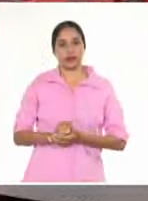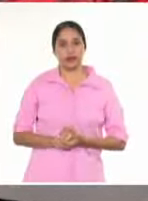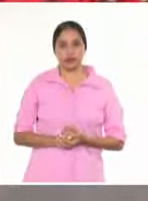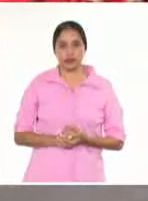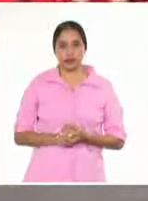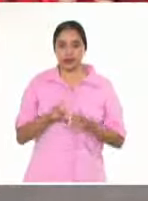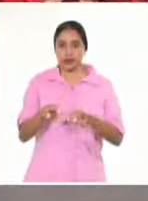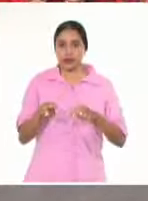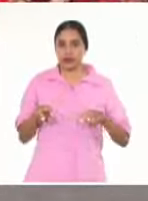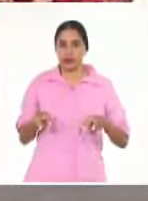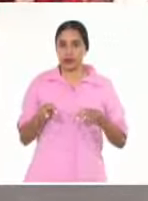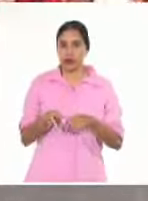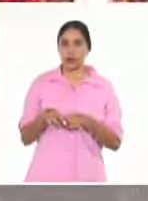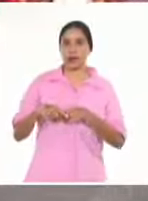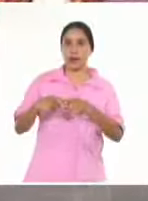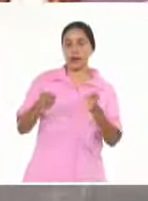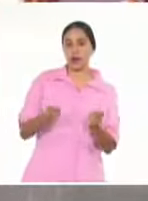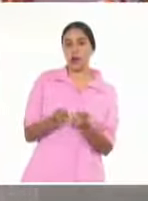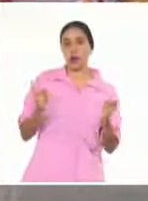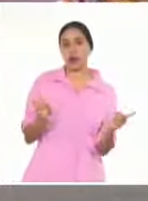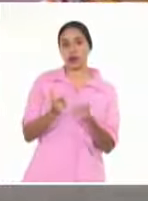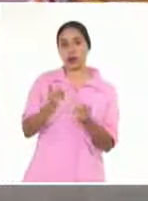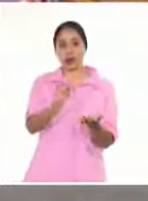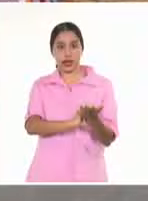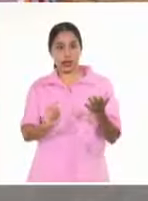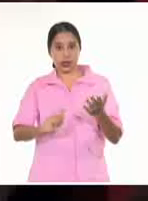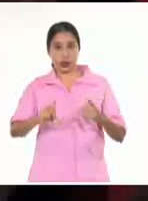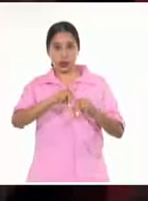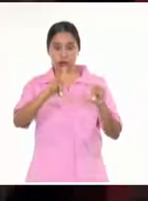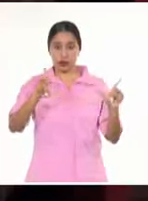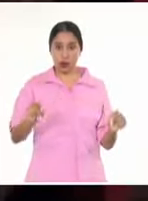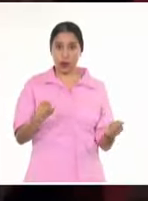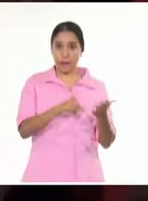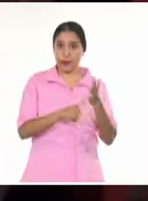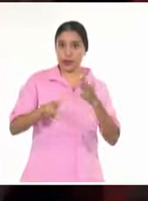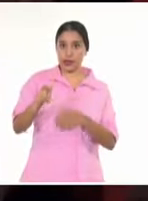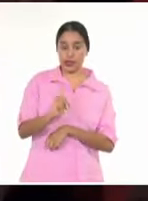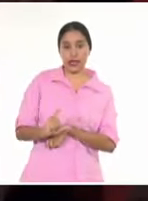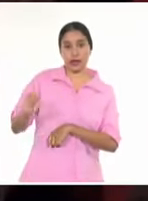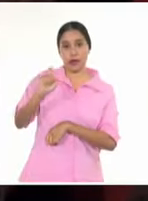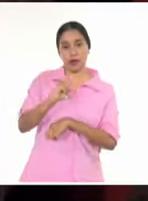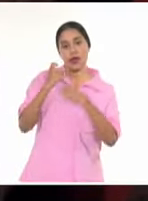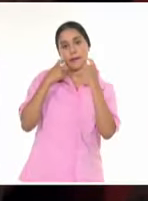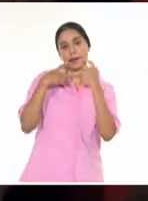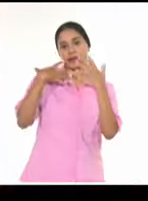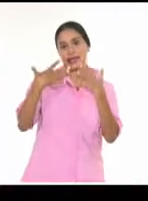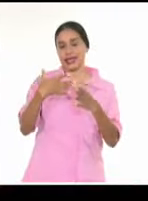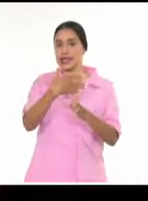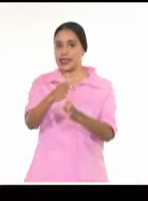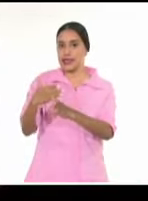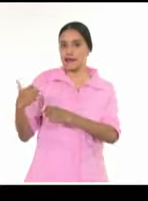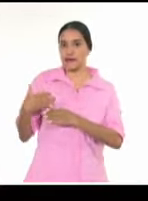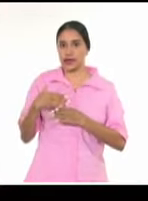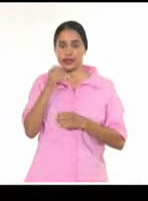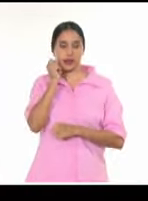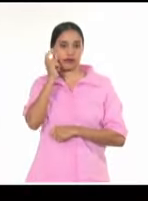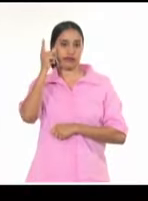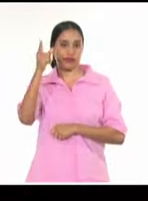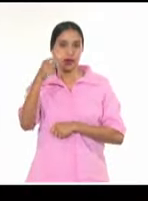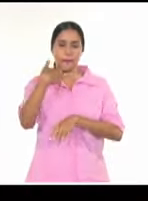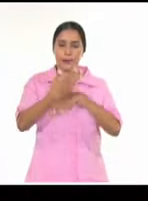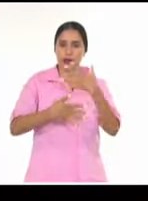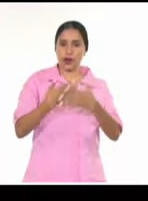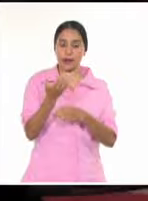Asamblea de la Unión de Escritores y Artistas de Cuba en el territorio hermantino dejó al descubierto de eficiencias y aciertos. Tuvo como